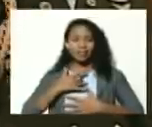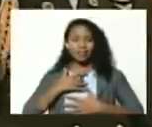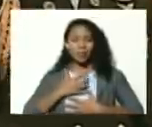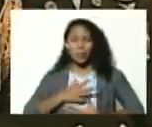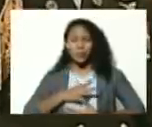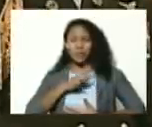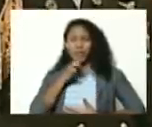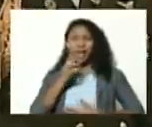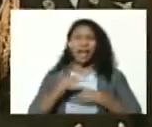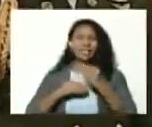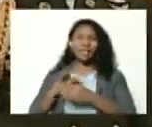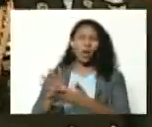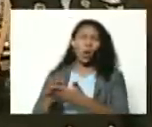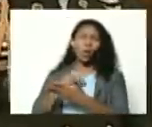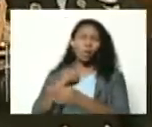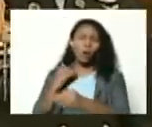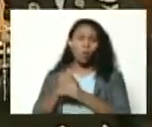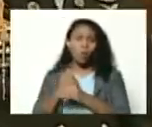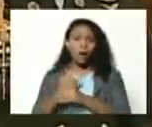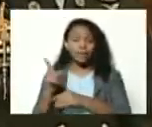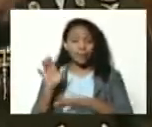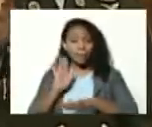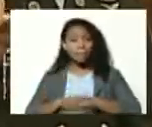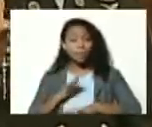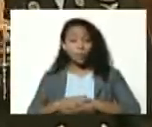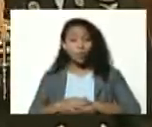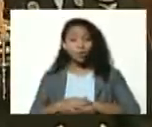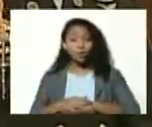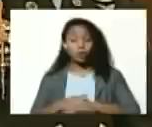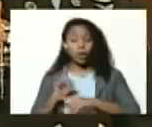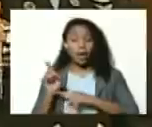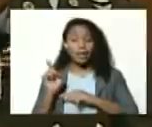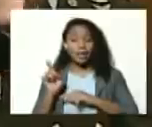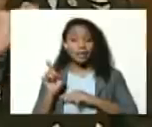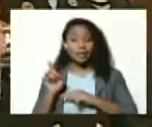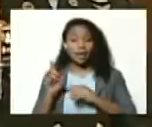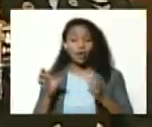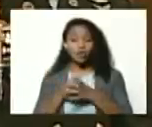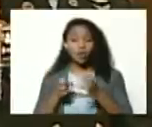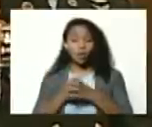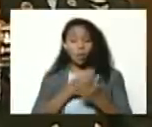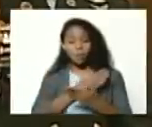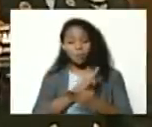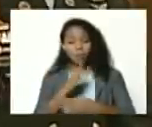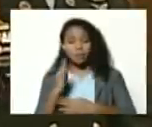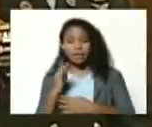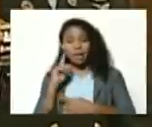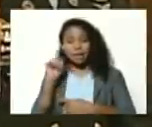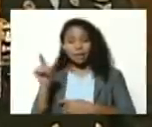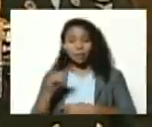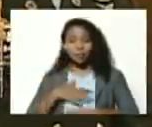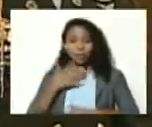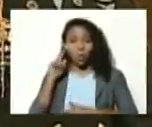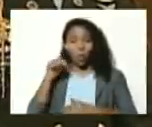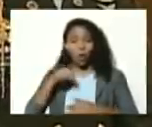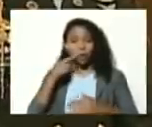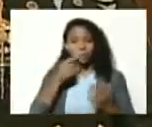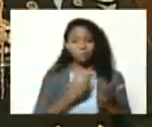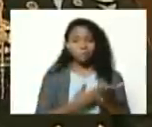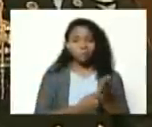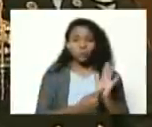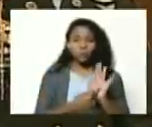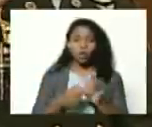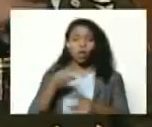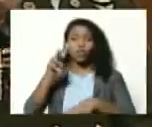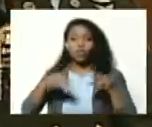de imitarlos ese es el propósito de esta colección bicentenaria de la cual usted hoy está presentando y dándole al país